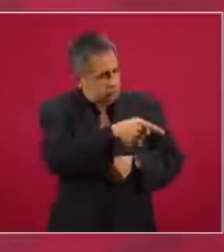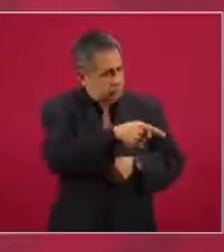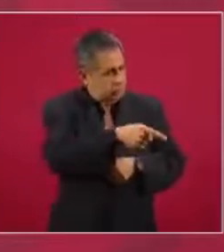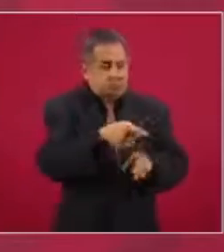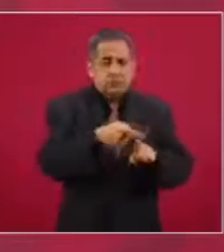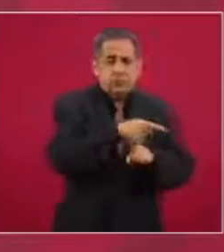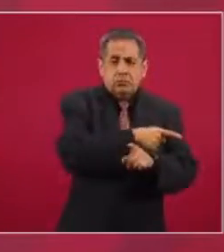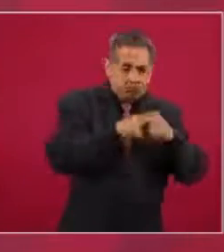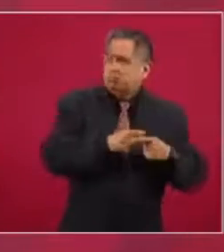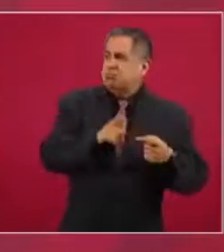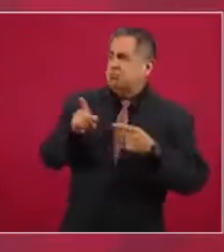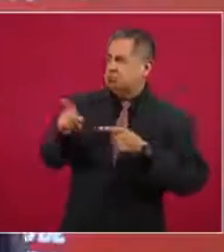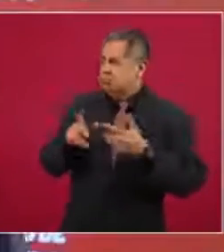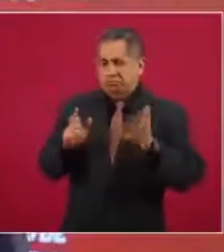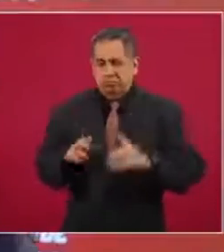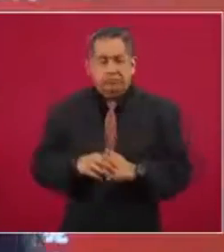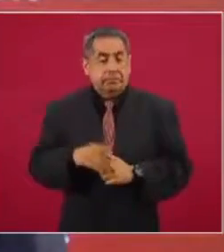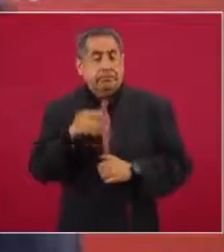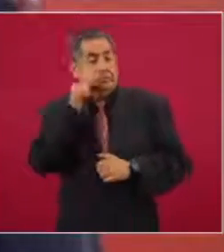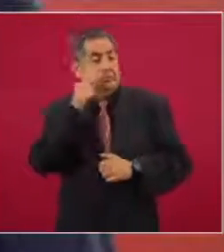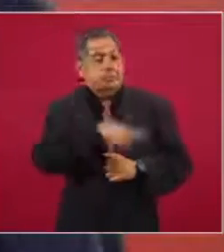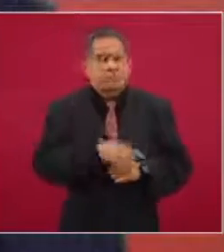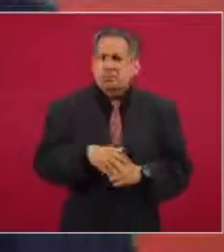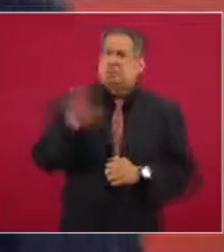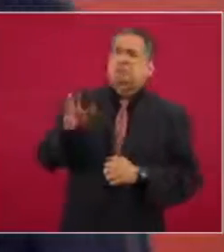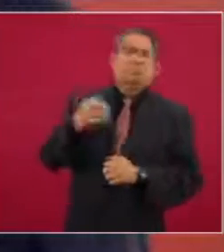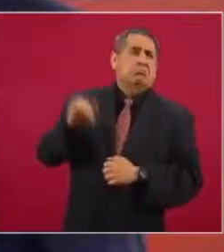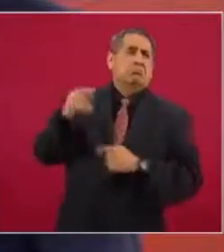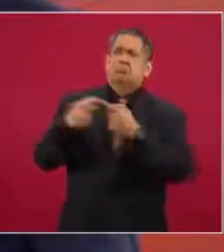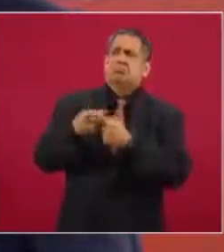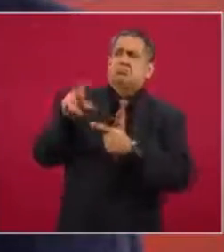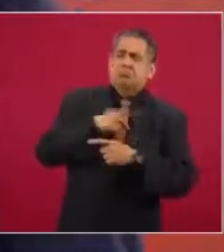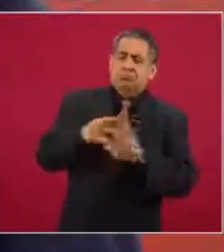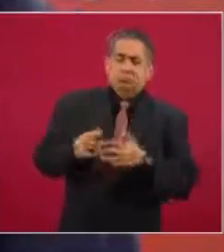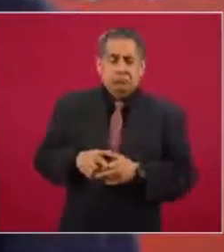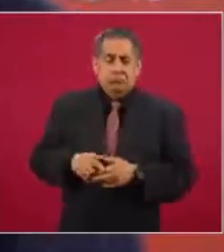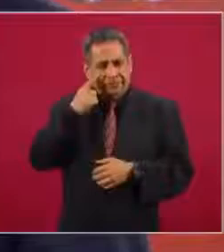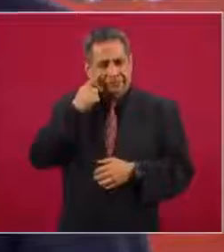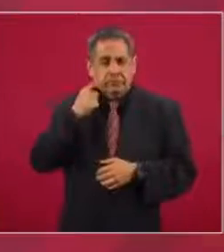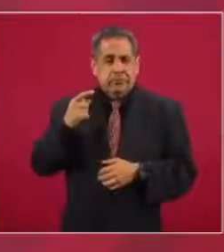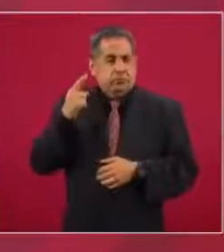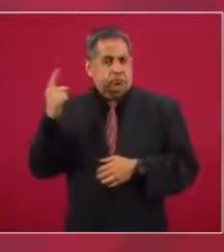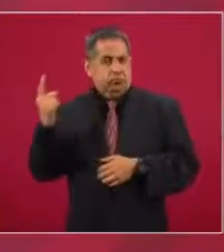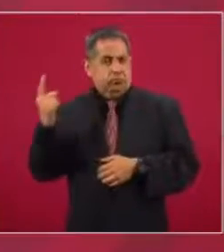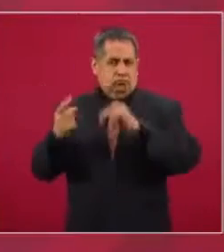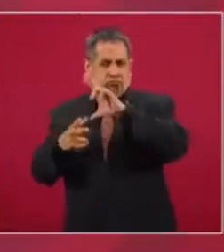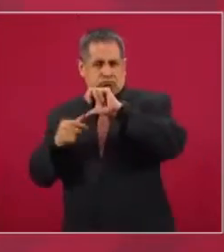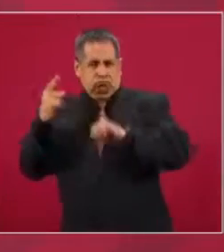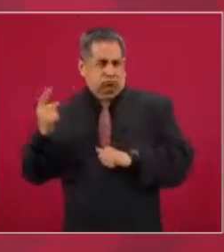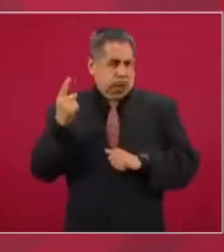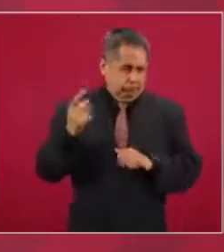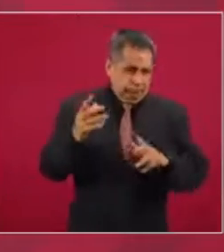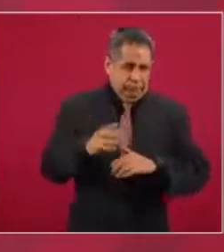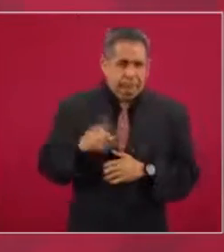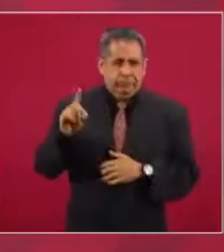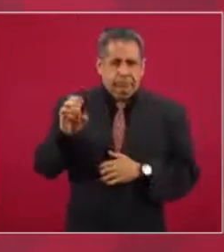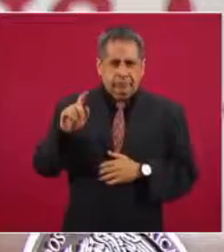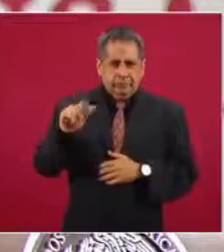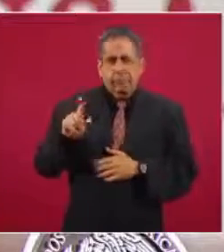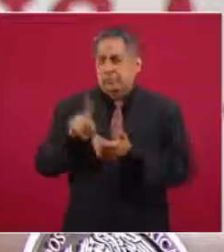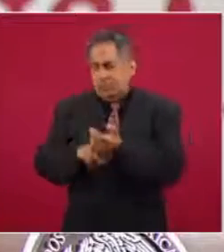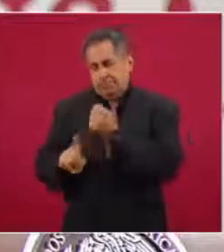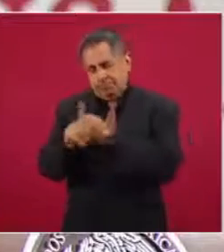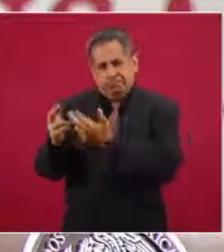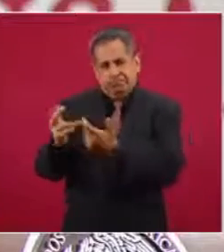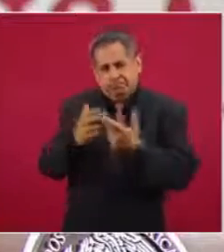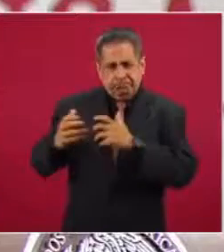antecedentes de corrupción. Decían, qué contradicción, está el huracán Delta que va a causar